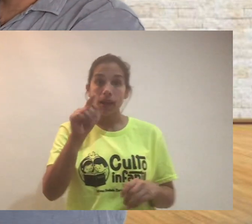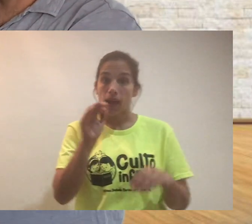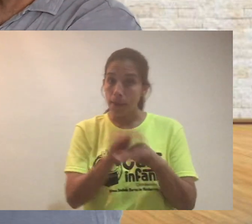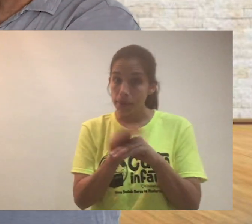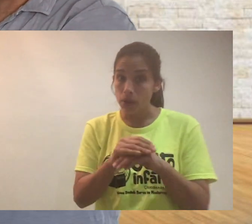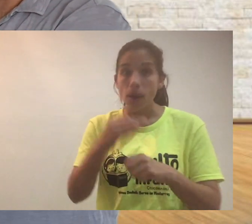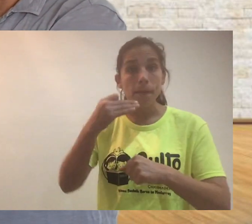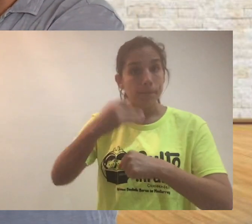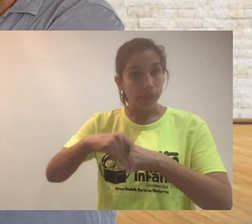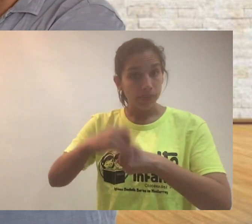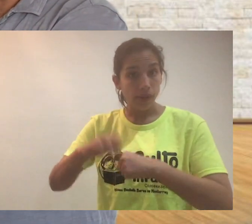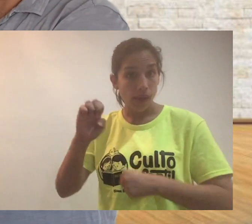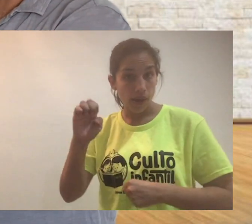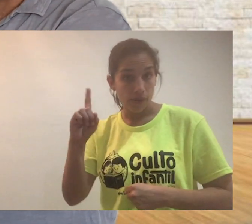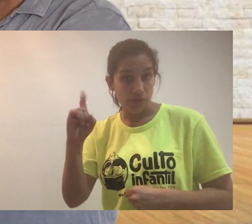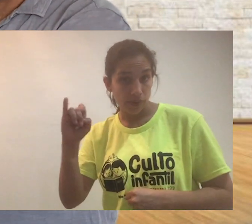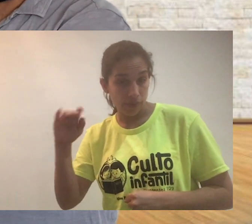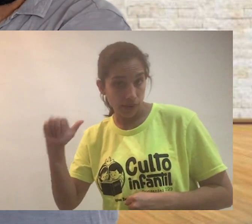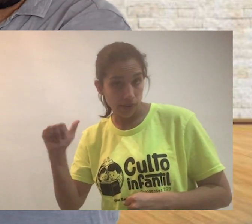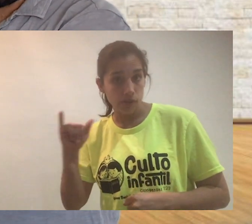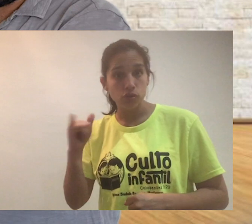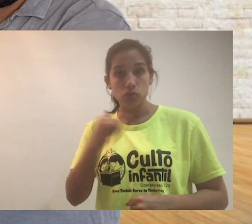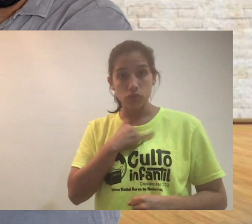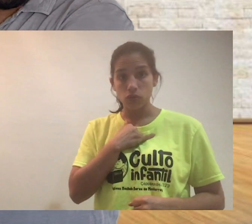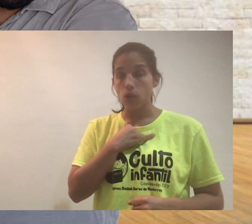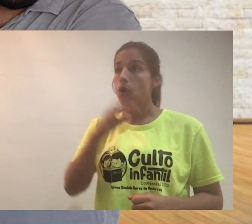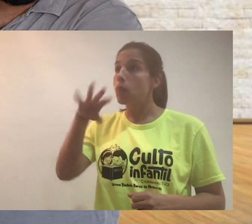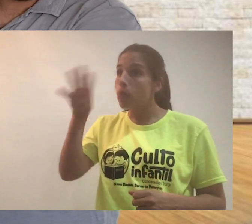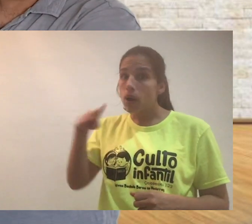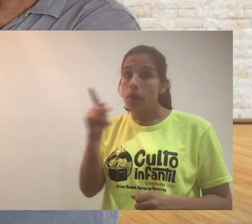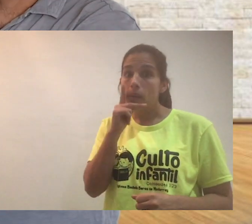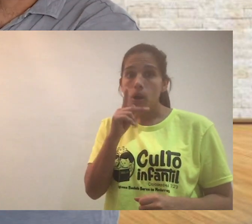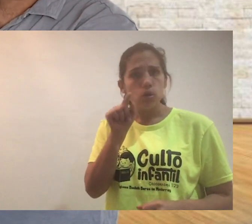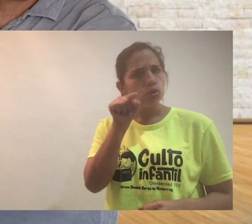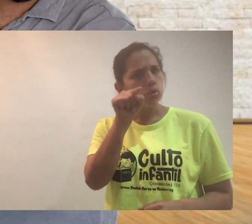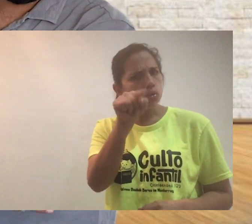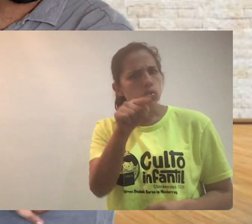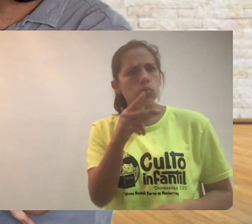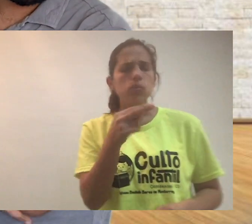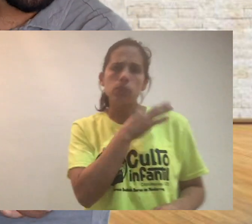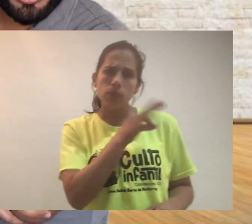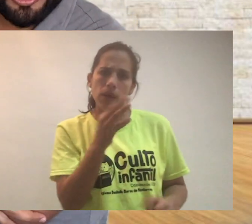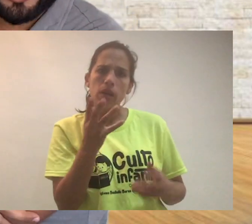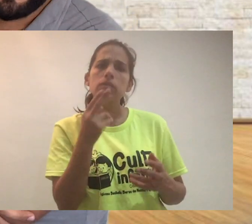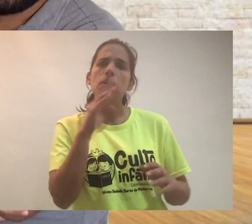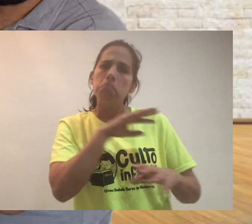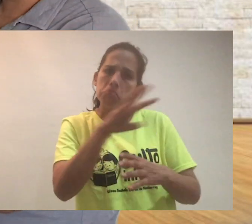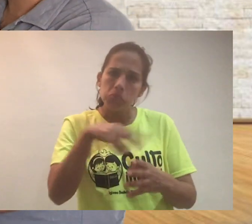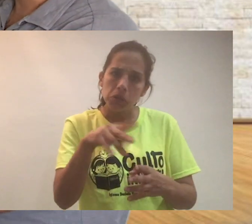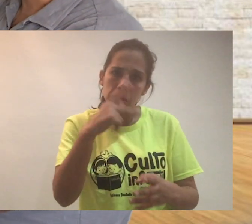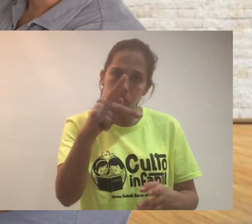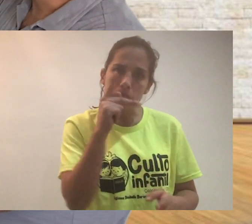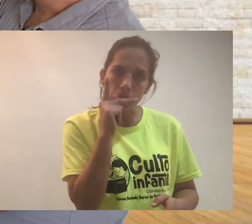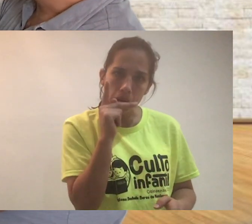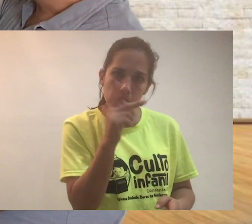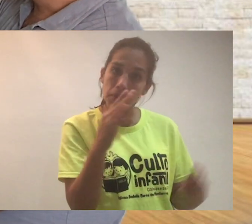Amiguito, mientras Edita y yo buscamos nuestras palabras aquí, tú puedes utilizar tu sopa de letras y buscar tus palabras.